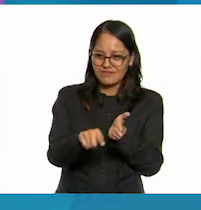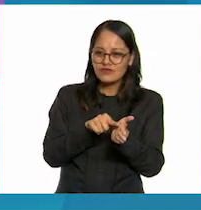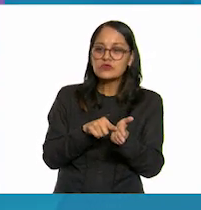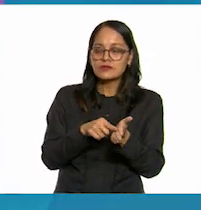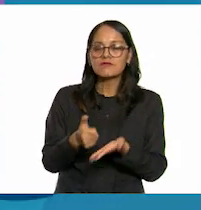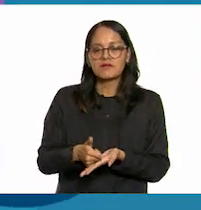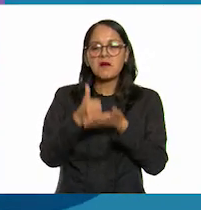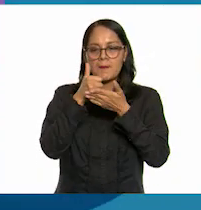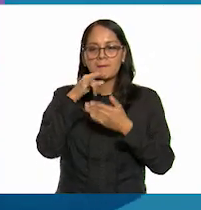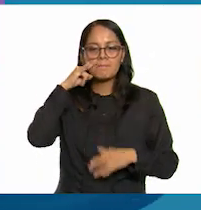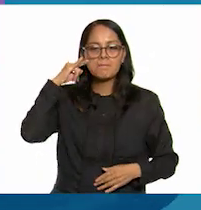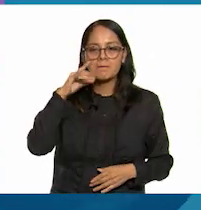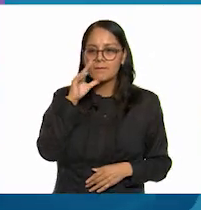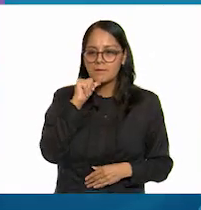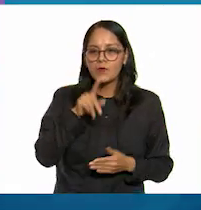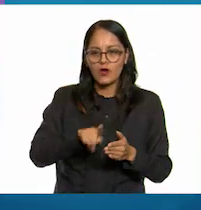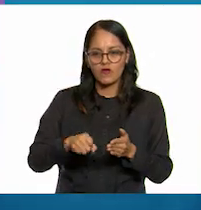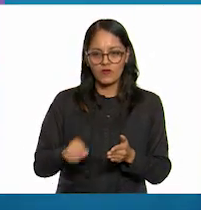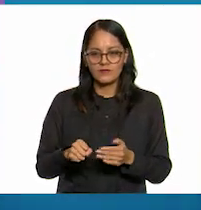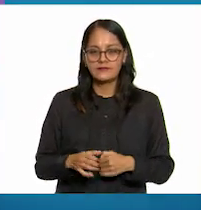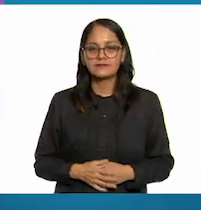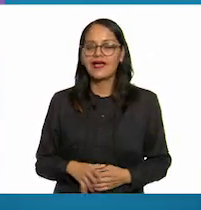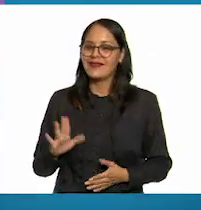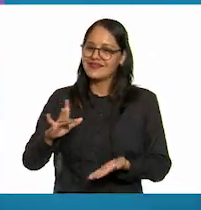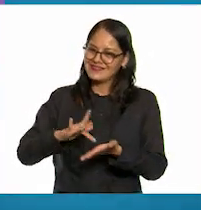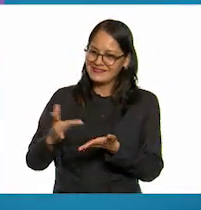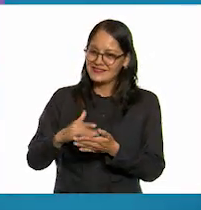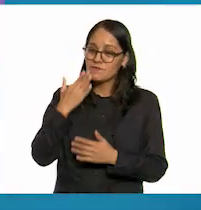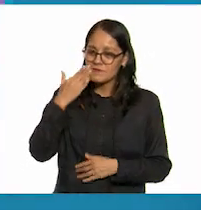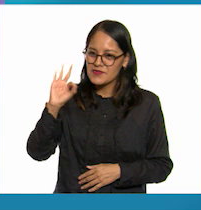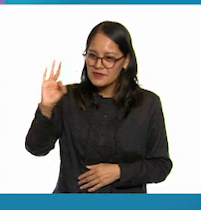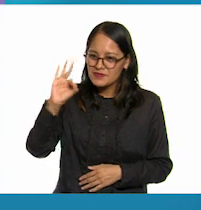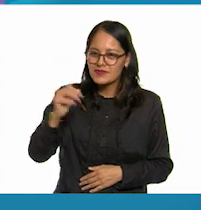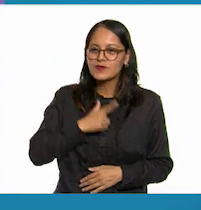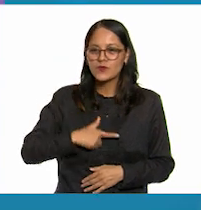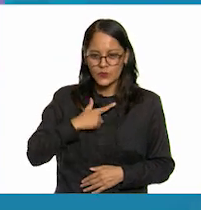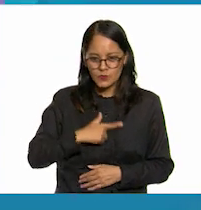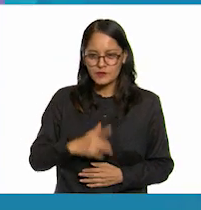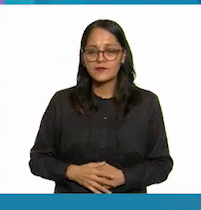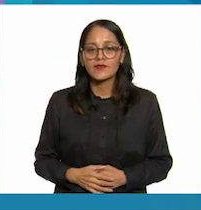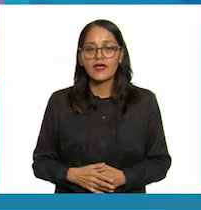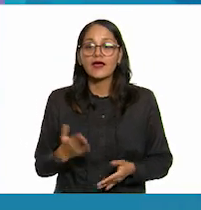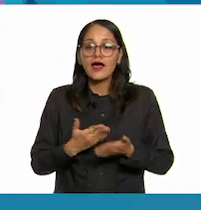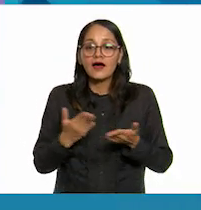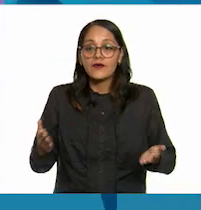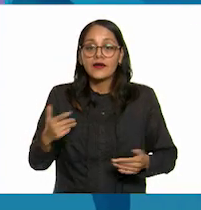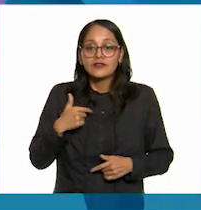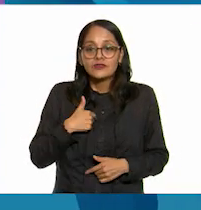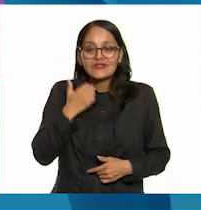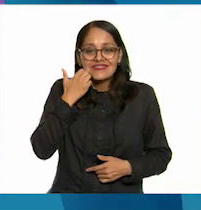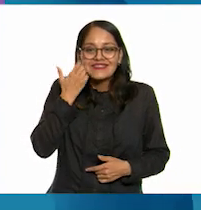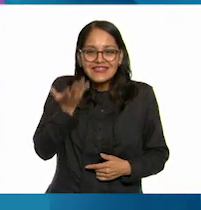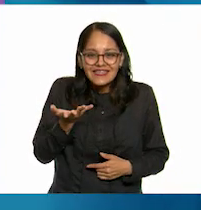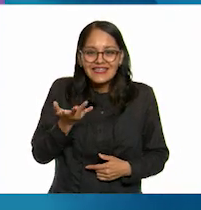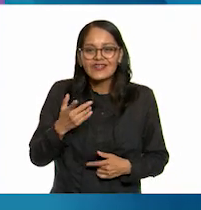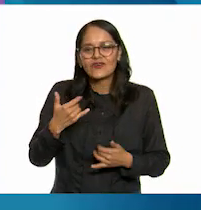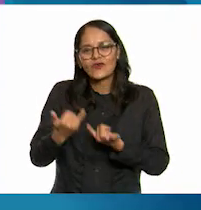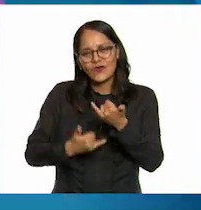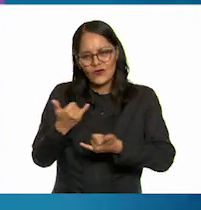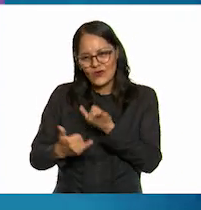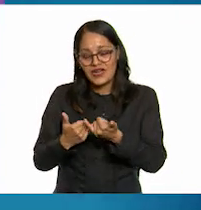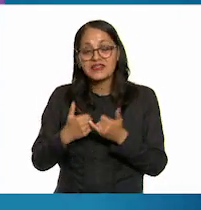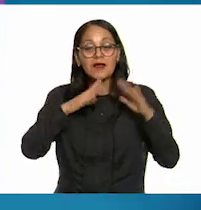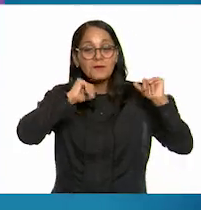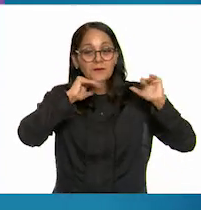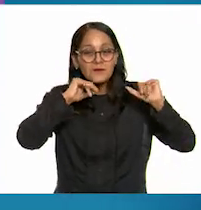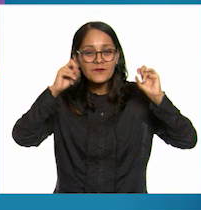bien qué bueno este carola eh me da mucho gusto bueno ya se me antojó muchísimo una cascarita me